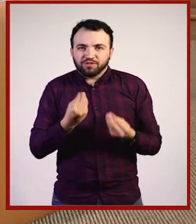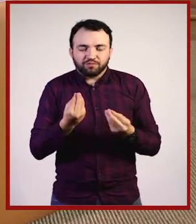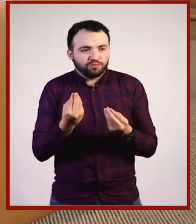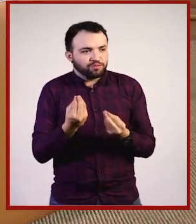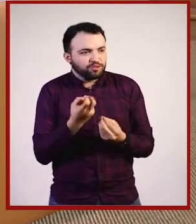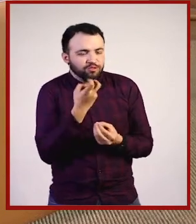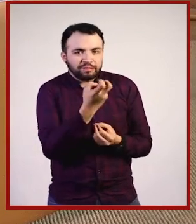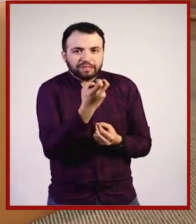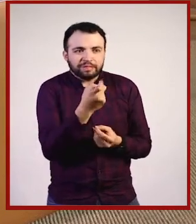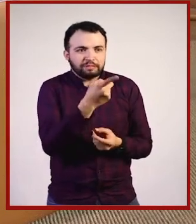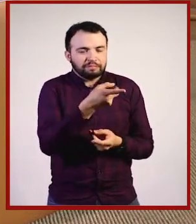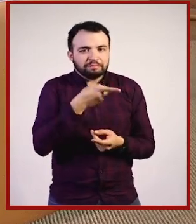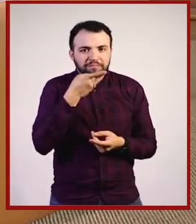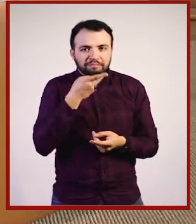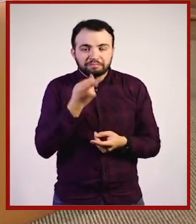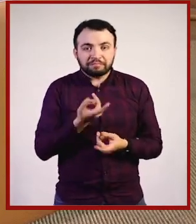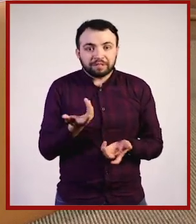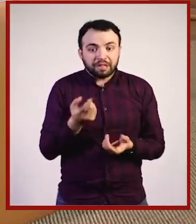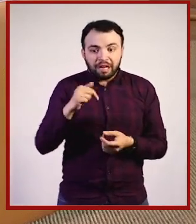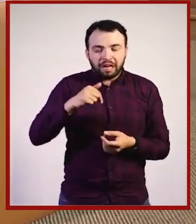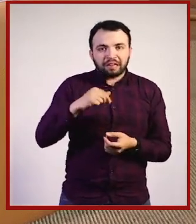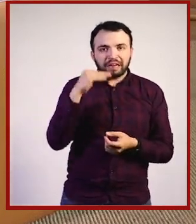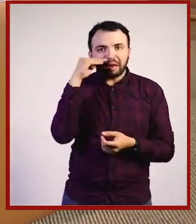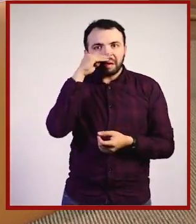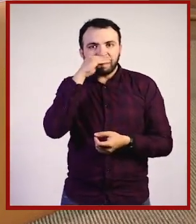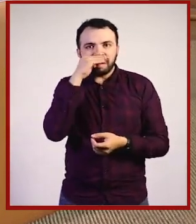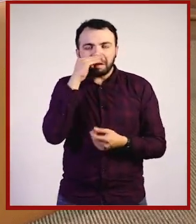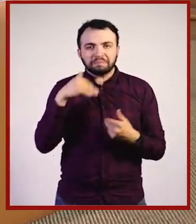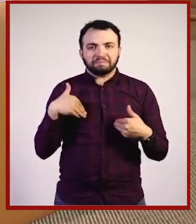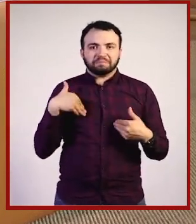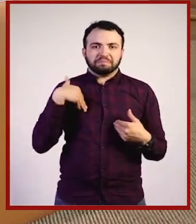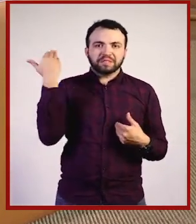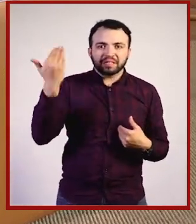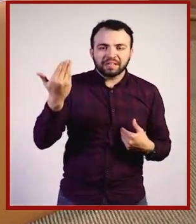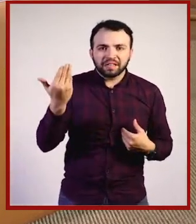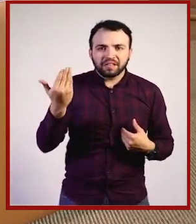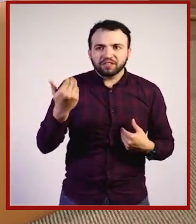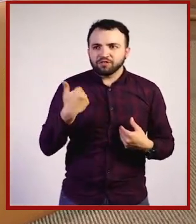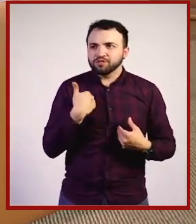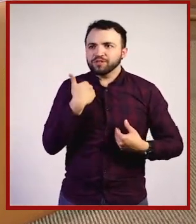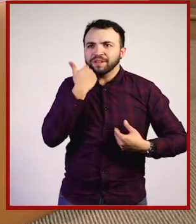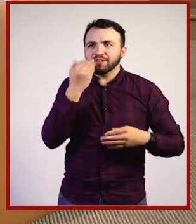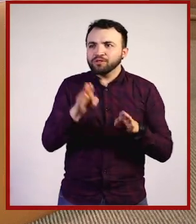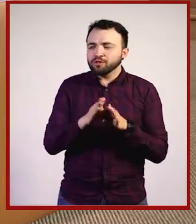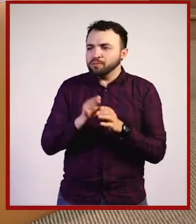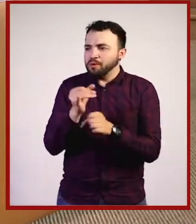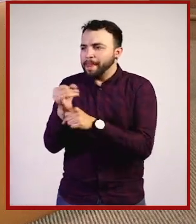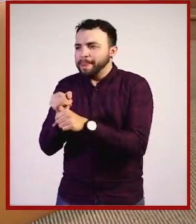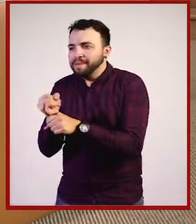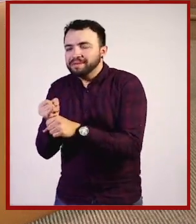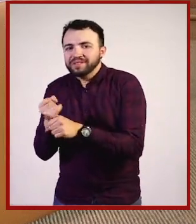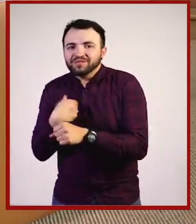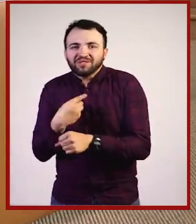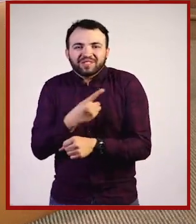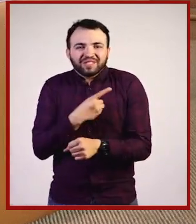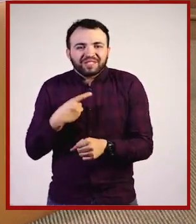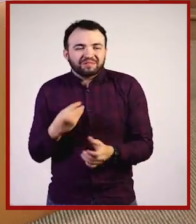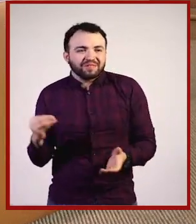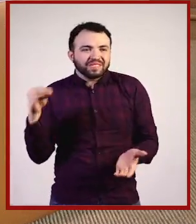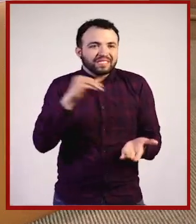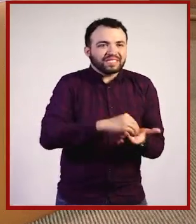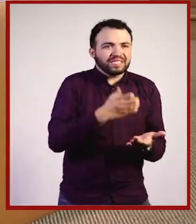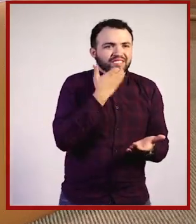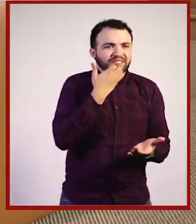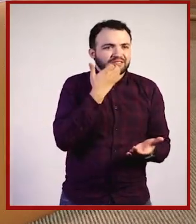es cercana, que la información es gratuita, y dejar a un lado el decir, me quiero informar y tengo que pertenecer a alguna clase,